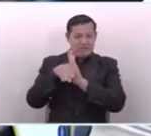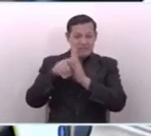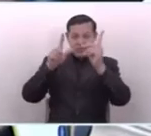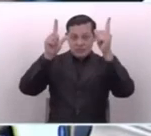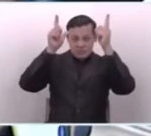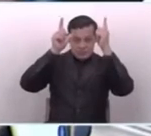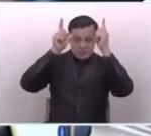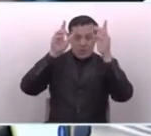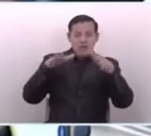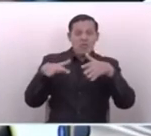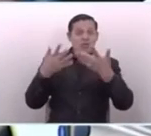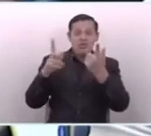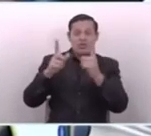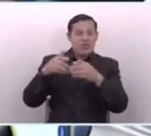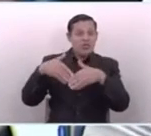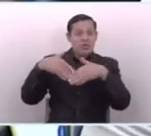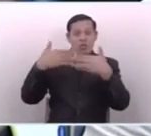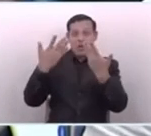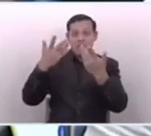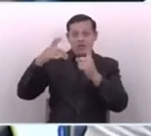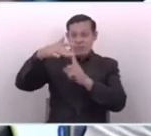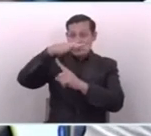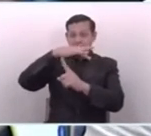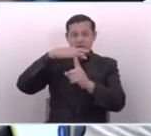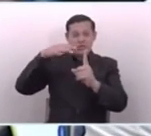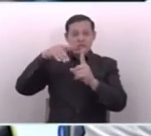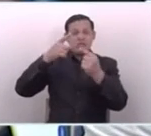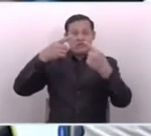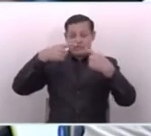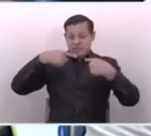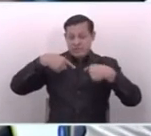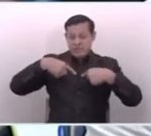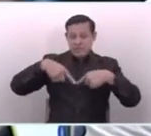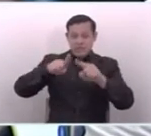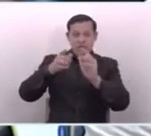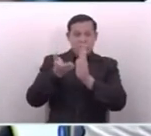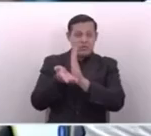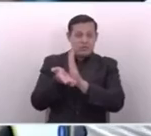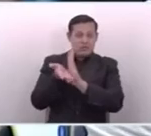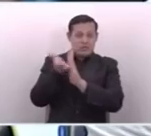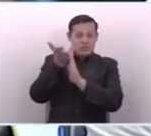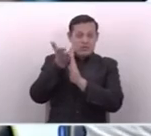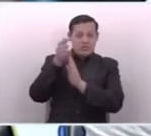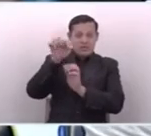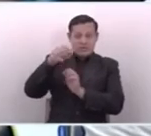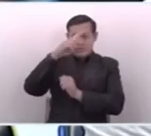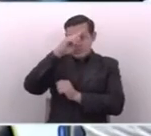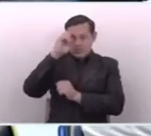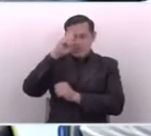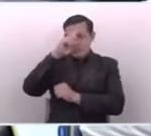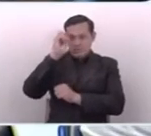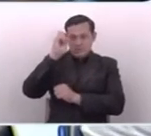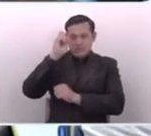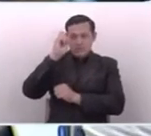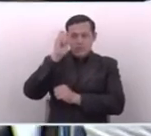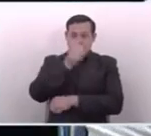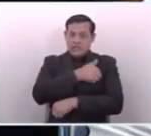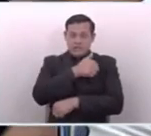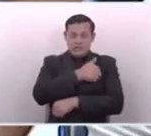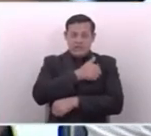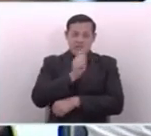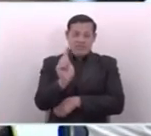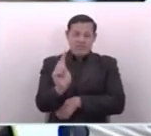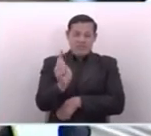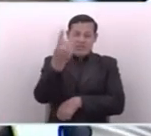redes porque no hay condiciones para seguir desarrollando esa labor que debería de ser la